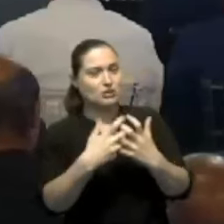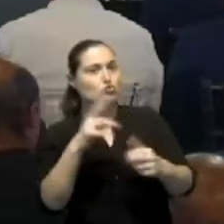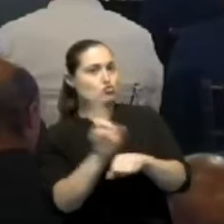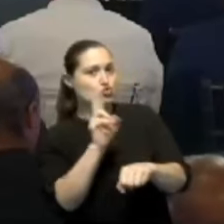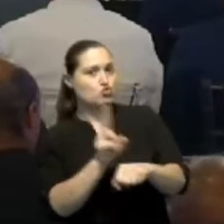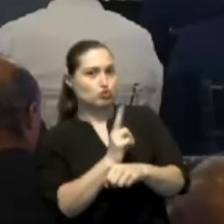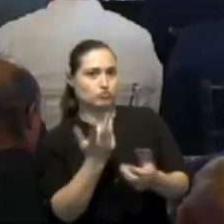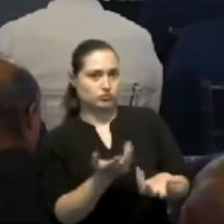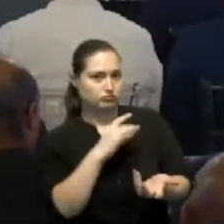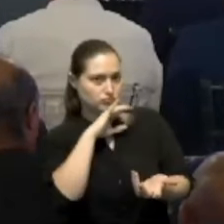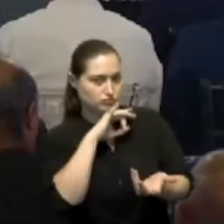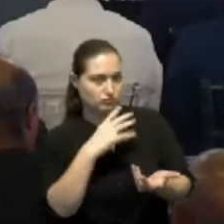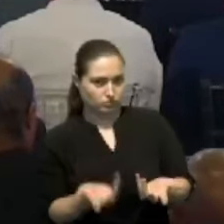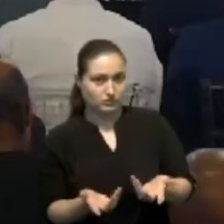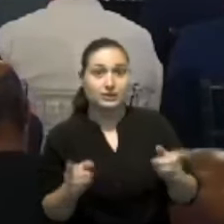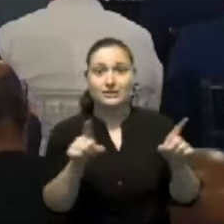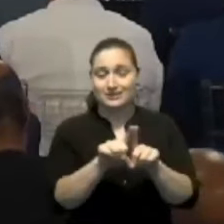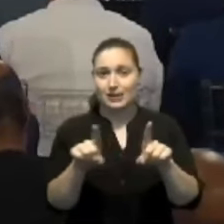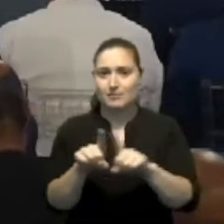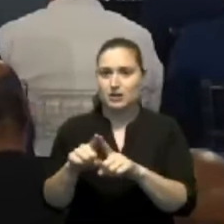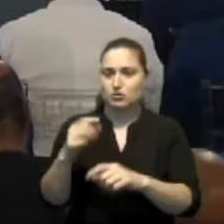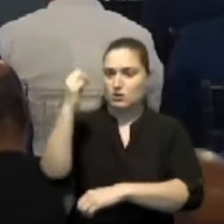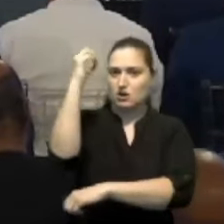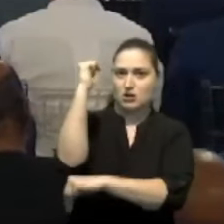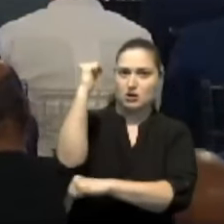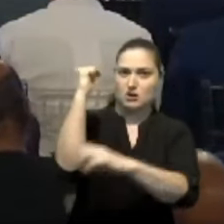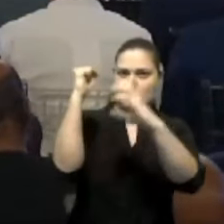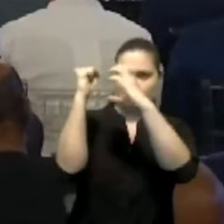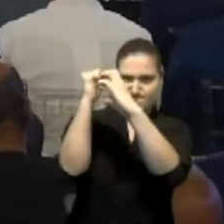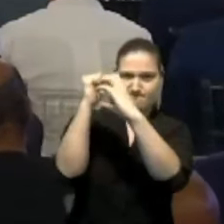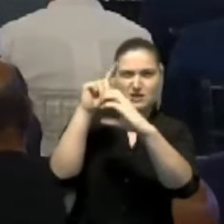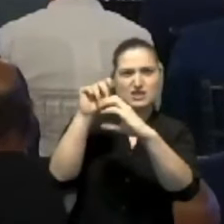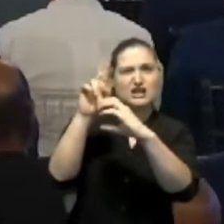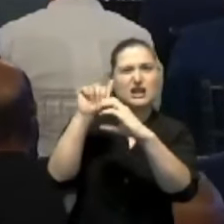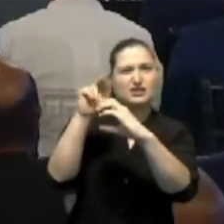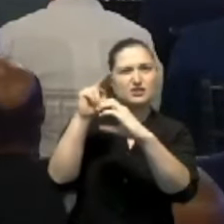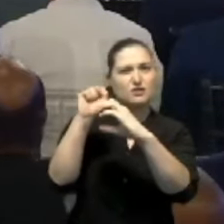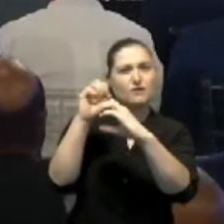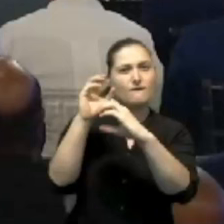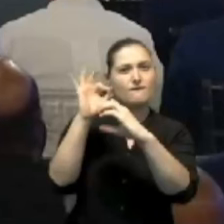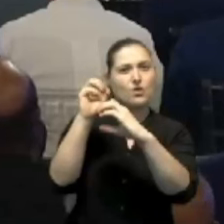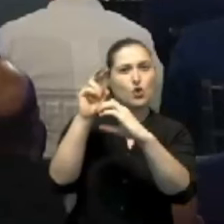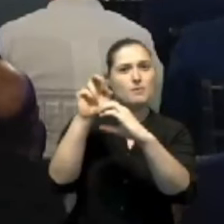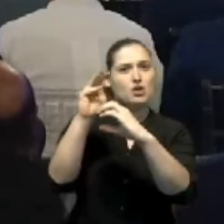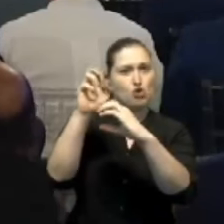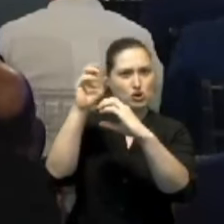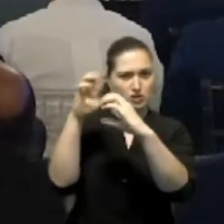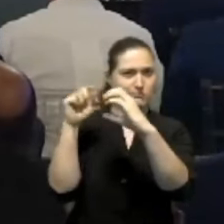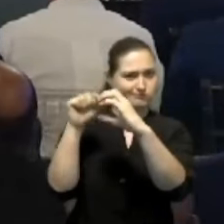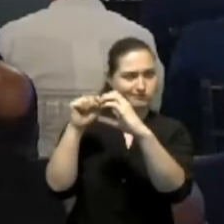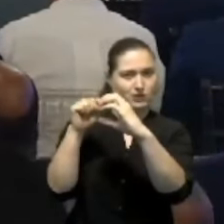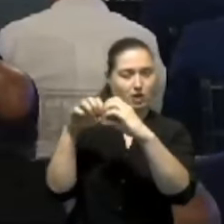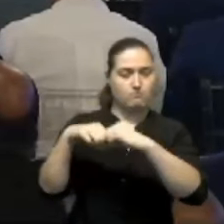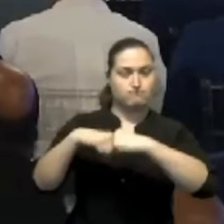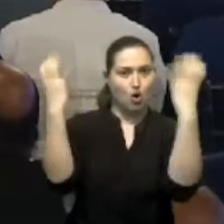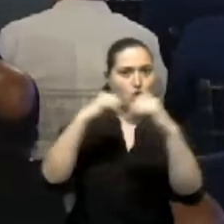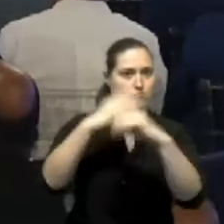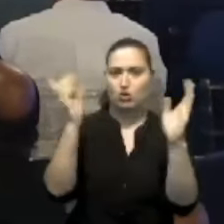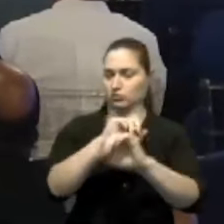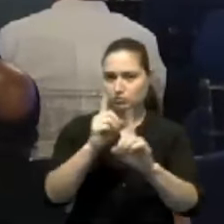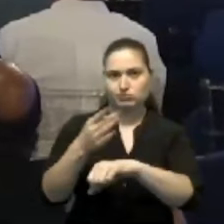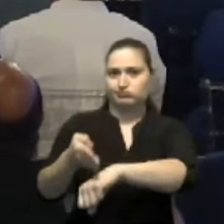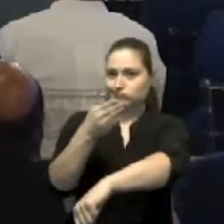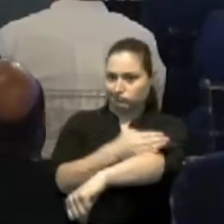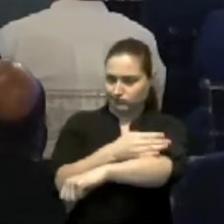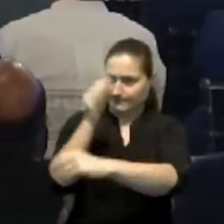compra de transformadores para evitar la sobrecarga de los circuitos por el aumento de la demanda. Y por último, las